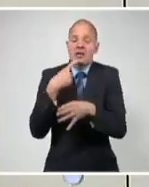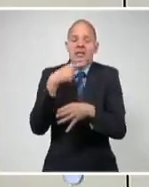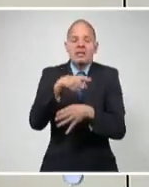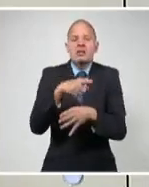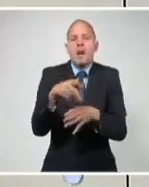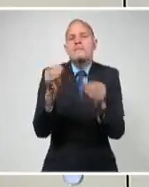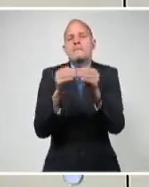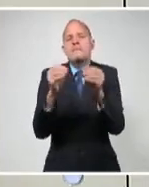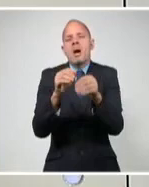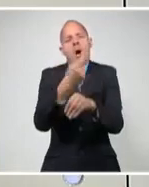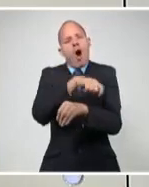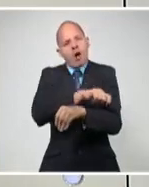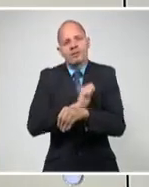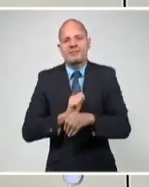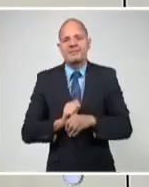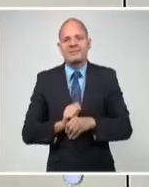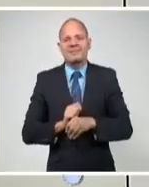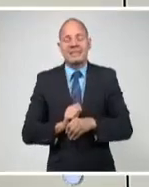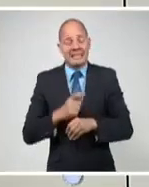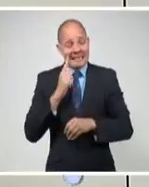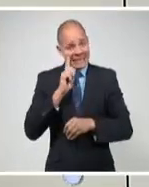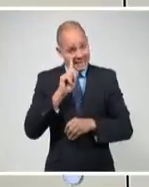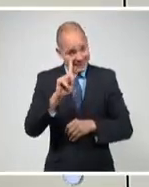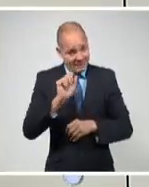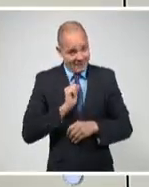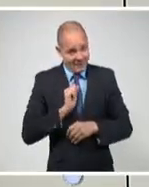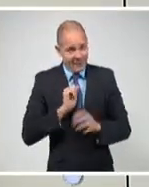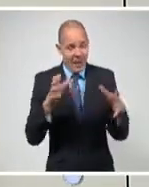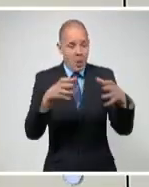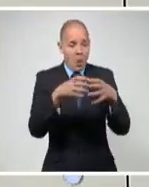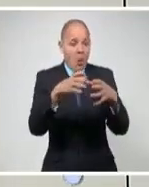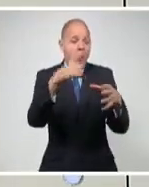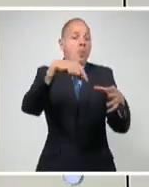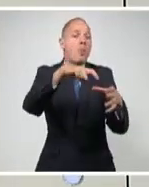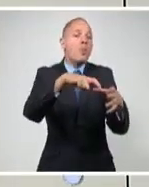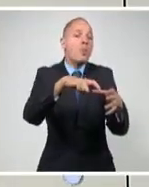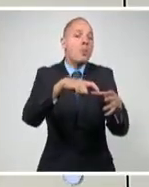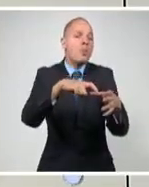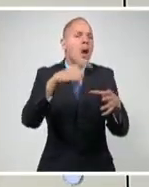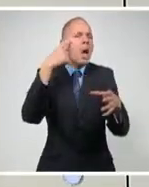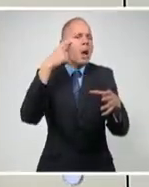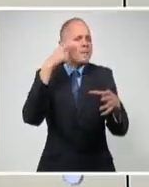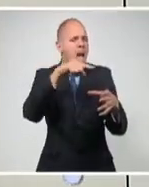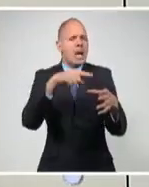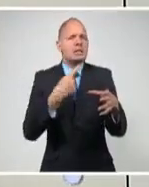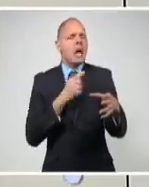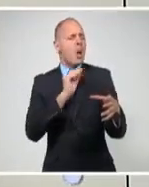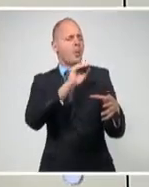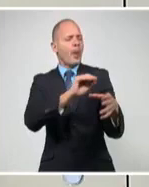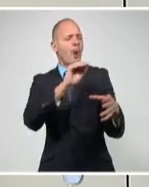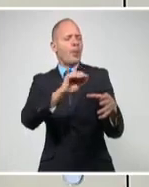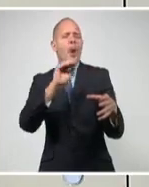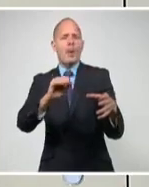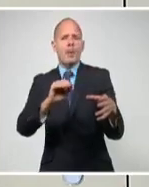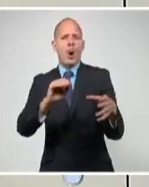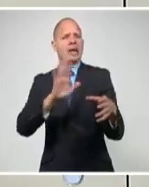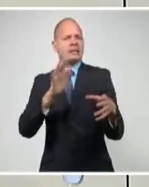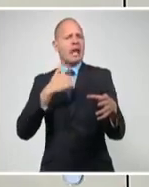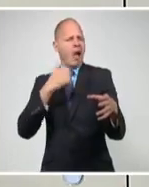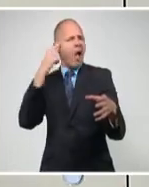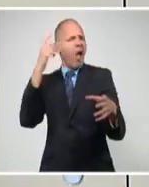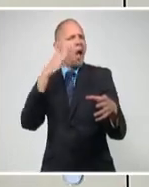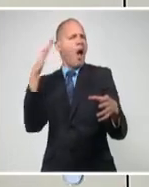Pero, ojo, ese grupo de personas en los que Biden confiará mucho y delegará más, con su inteligencia y capacidad